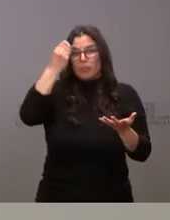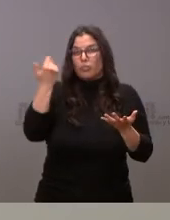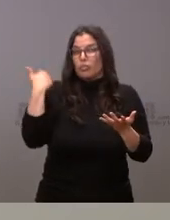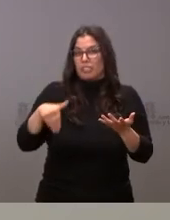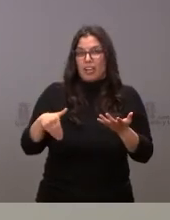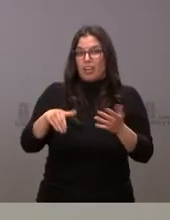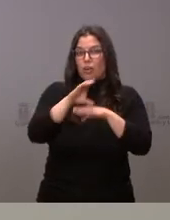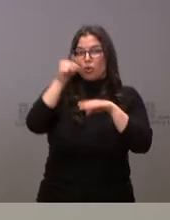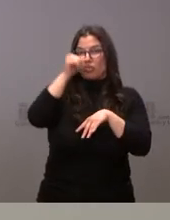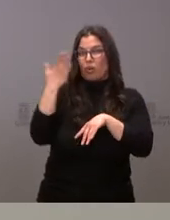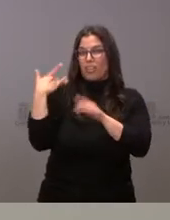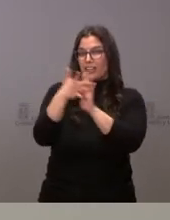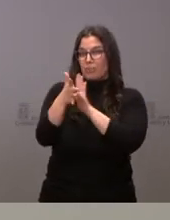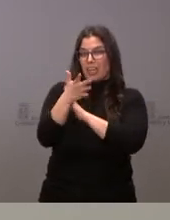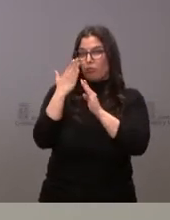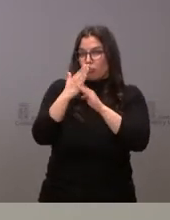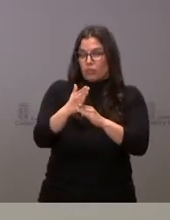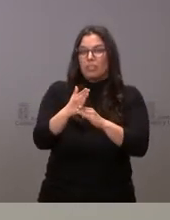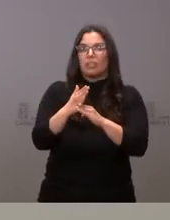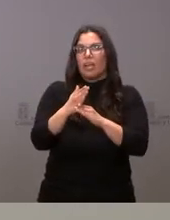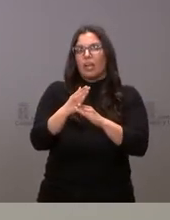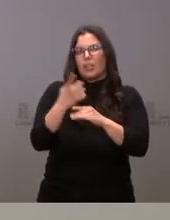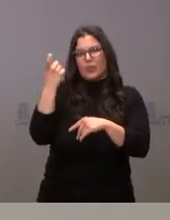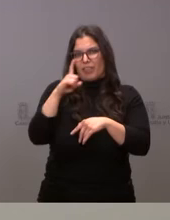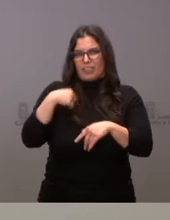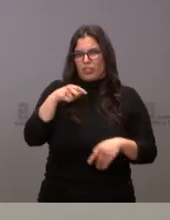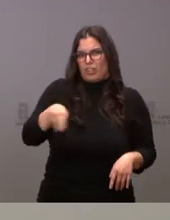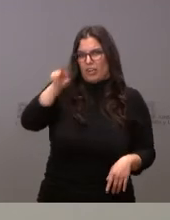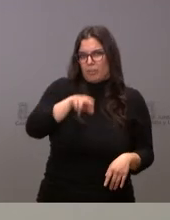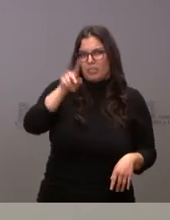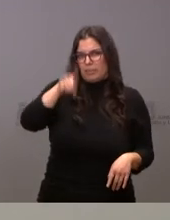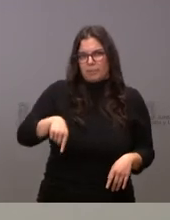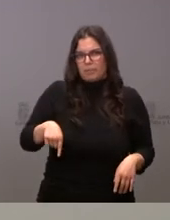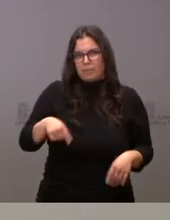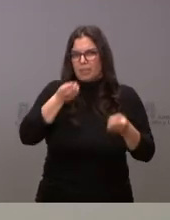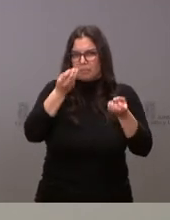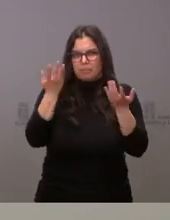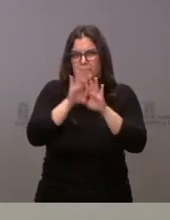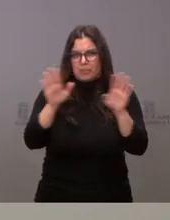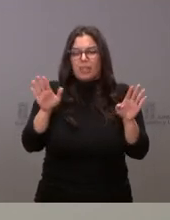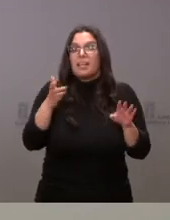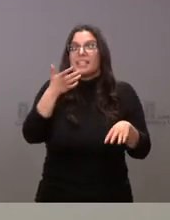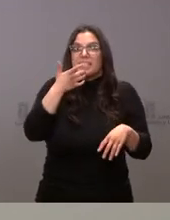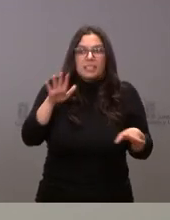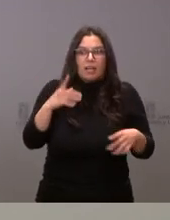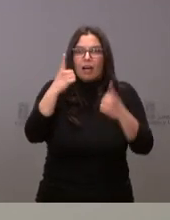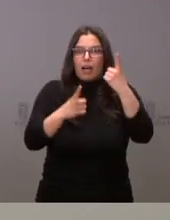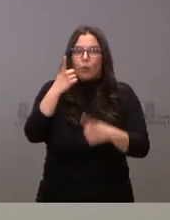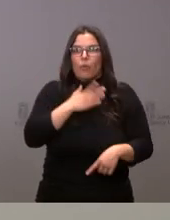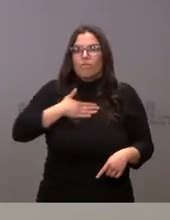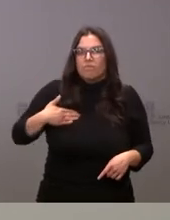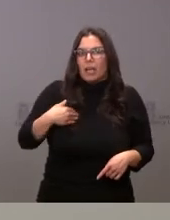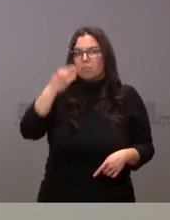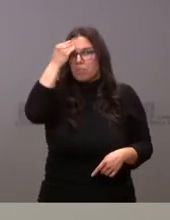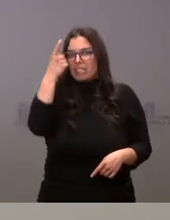una información detallada al respecto, no corresponde que yo proceda también a comunicárselo sin perjuicio de que alguno estime